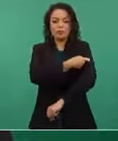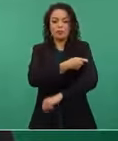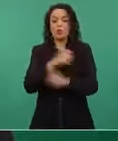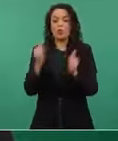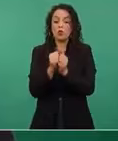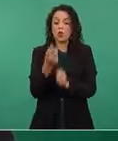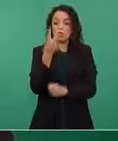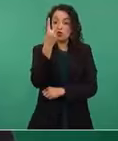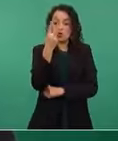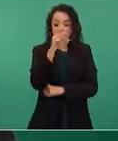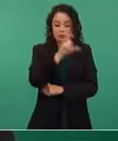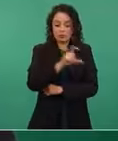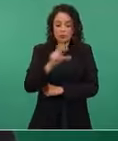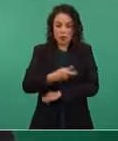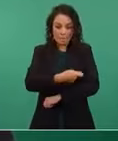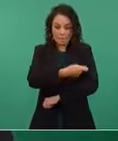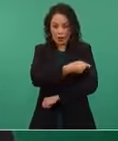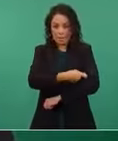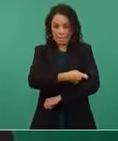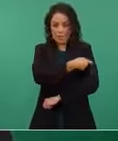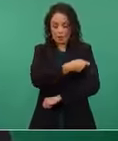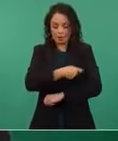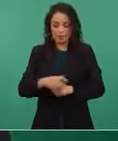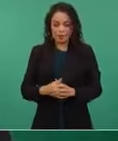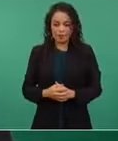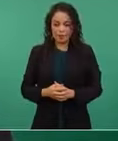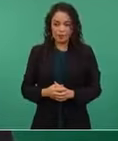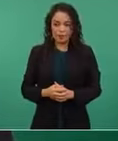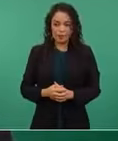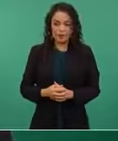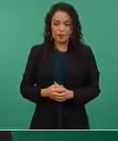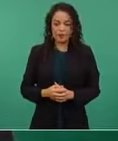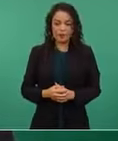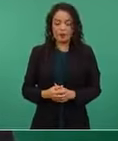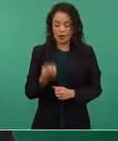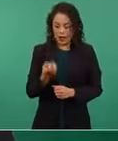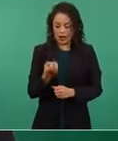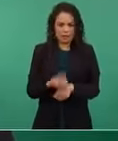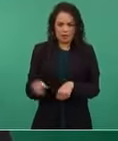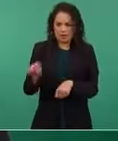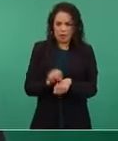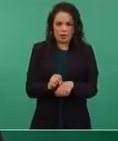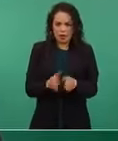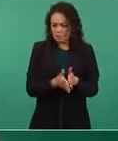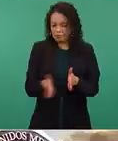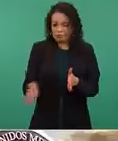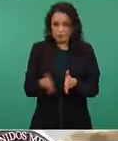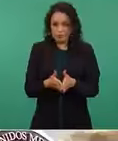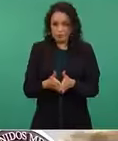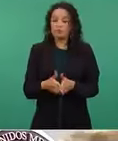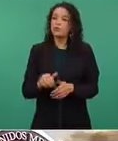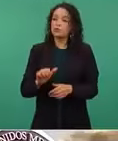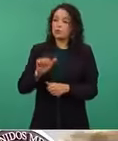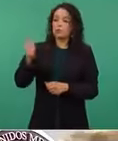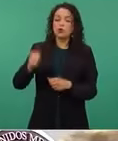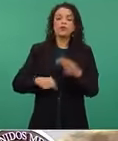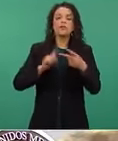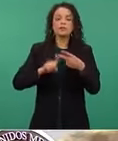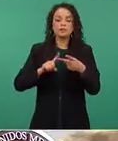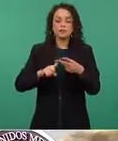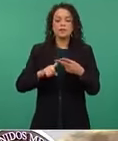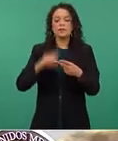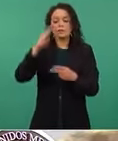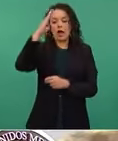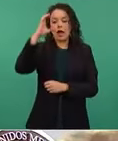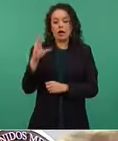dosis. Esto terminará también ya con las dos dosis esta misma semana. Y el otro estado es Baja California, donde hubo un operativo